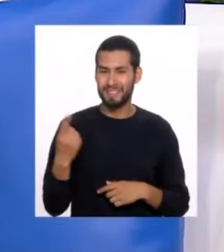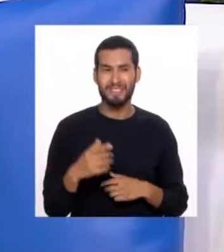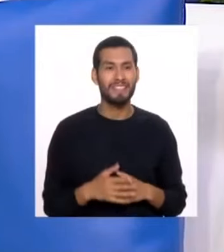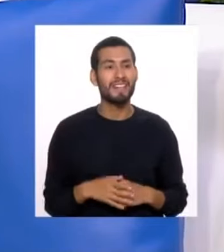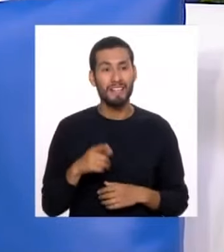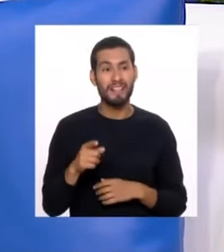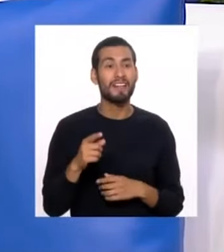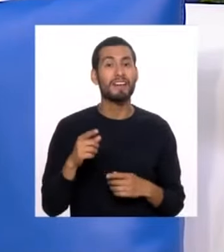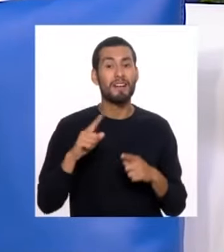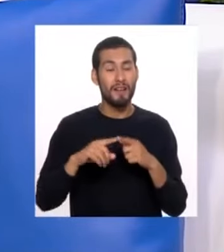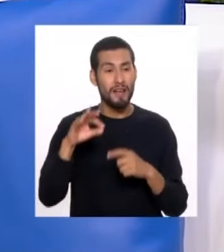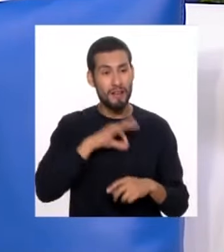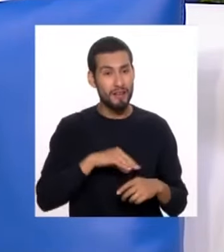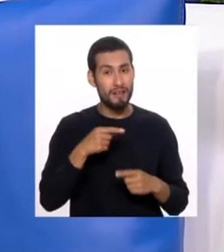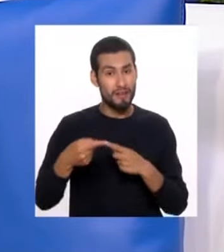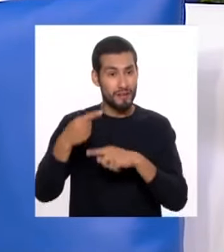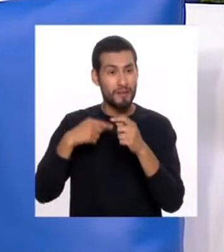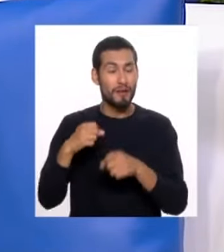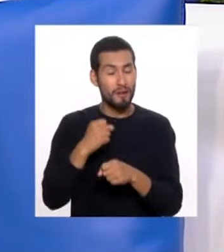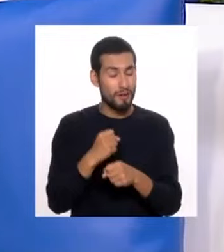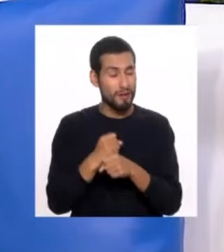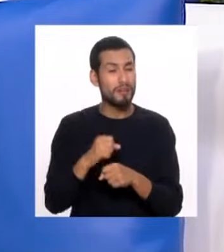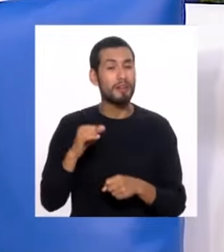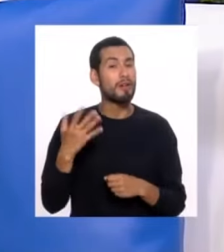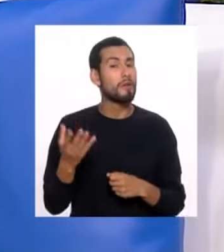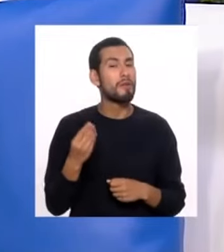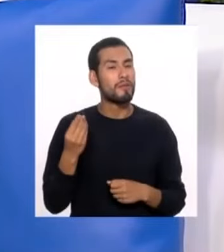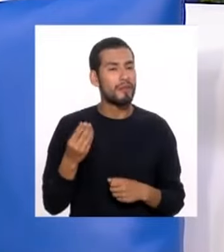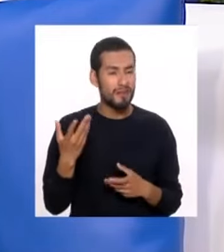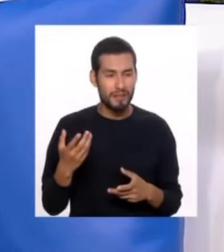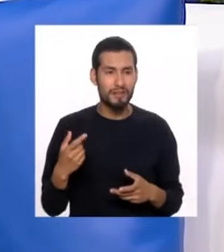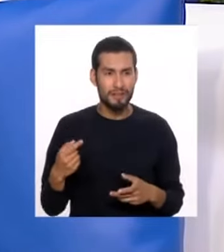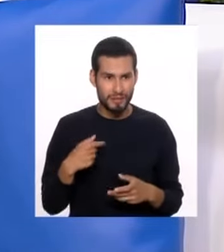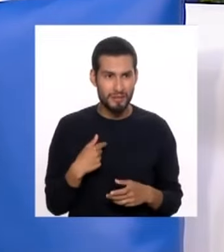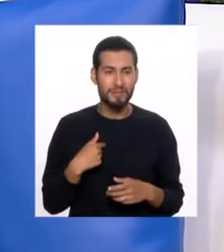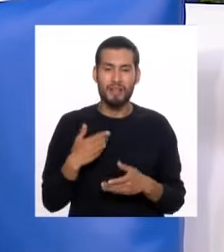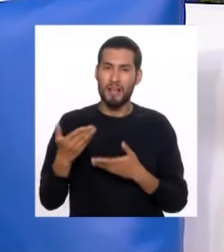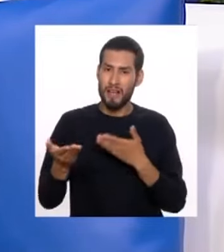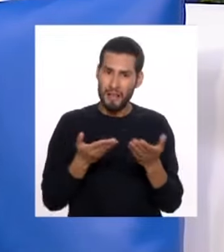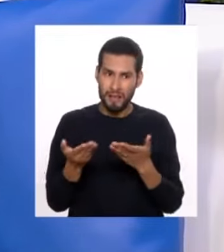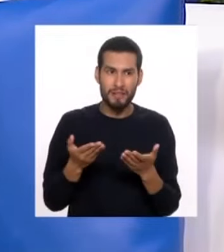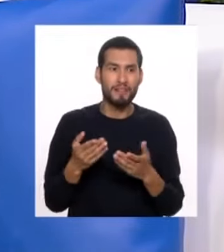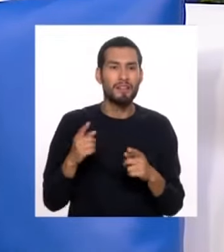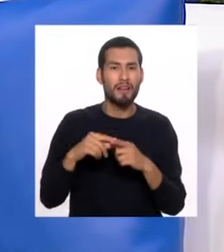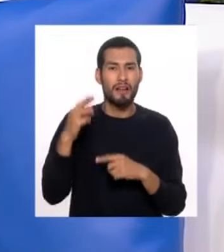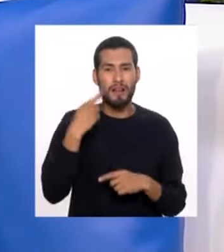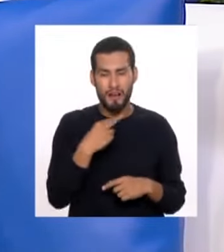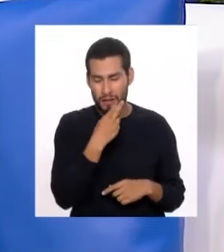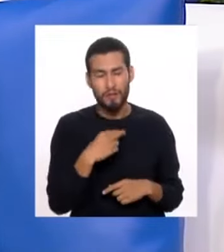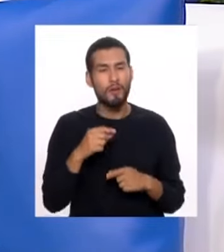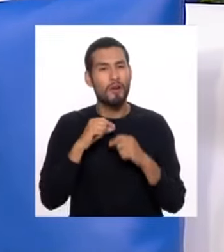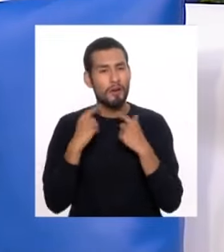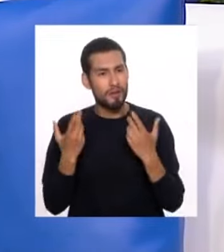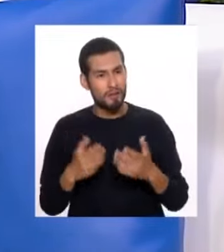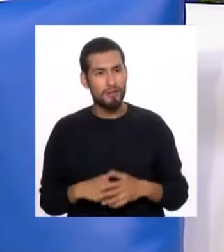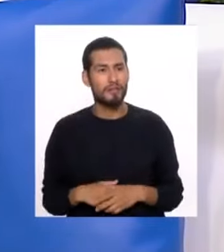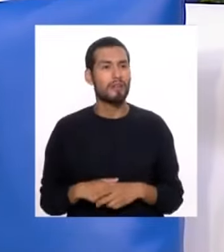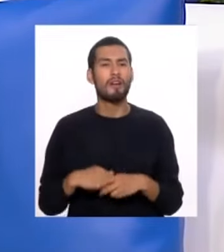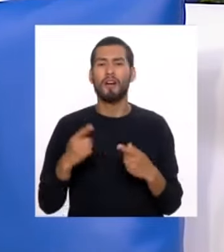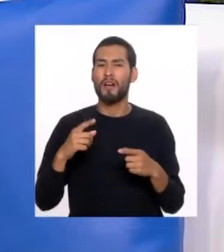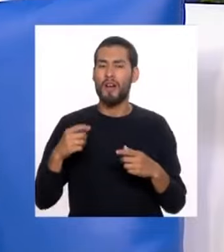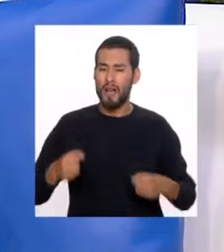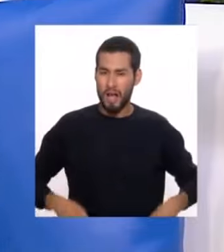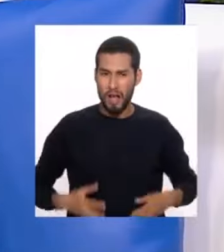Recuerden, esos beneficios de devolución de oficio es justamente por adquirir su servicio de restaurantes, hoteles, gastos